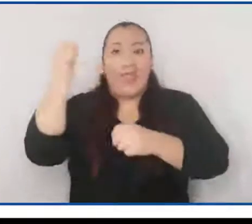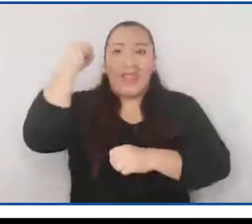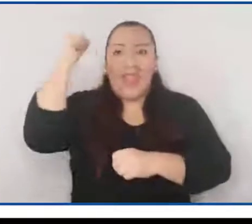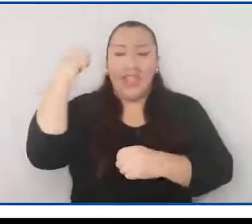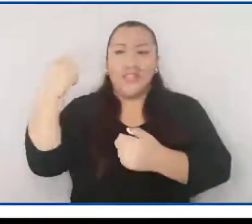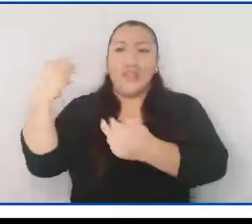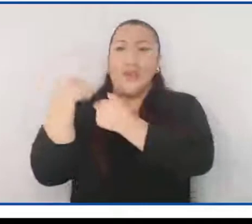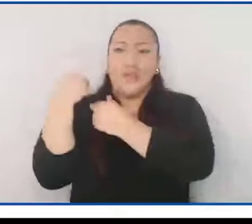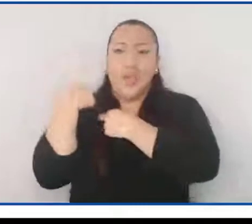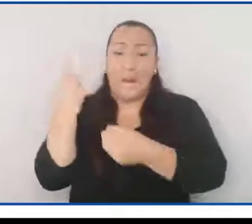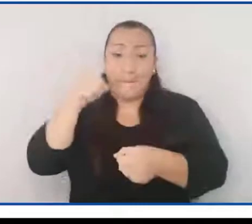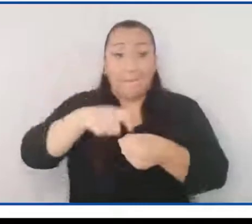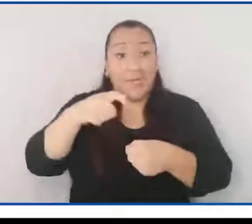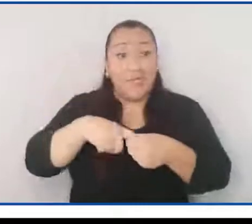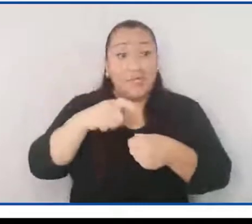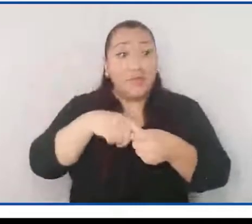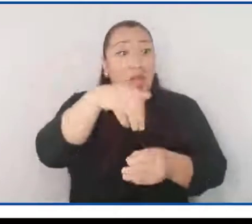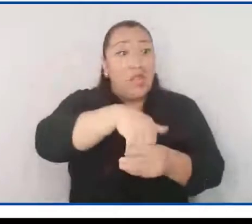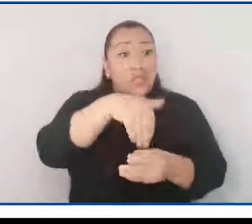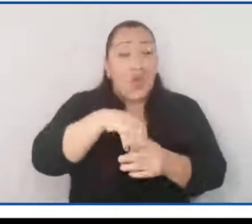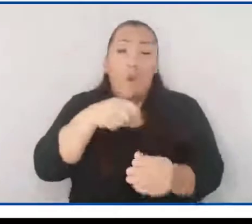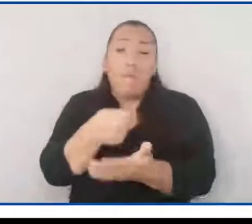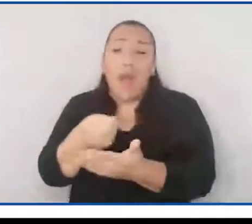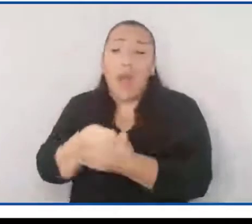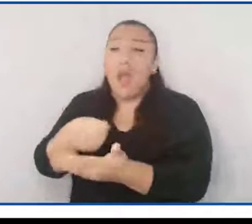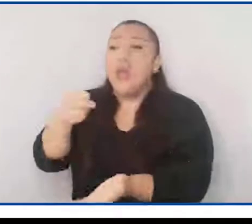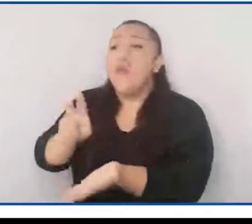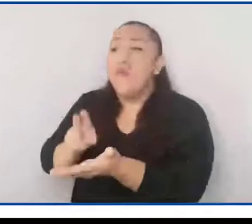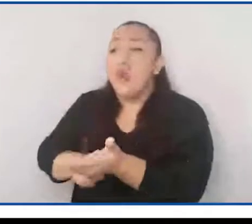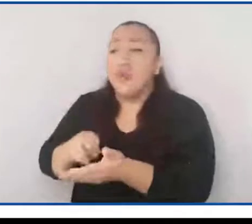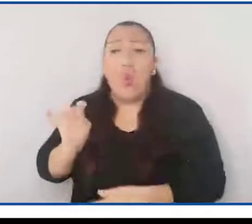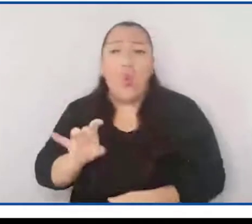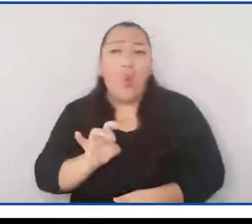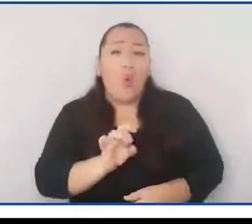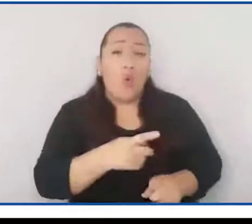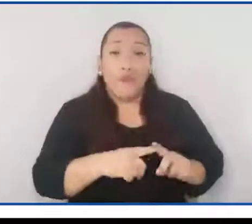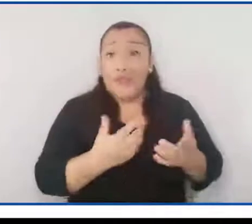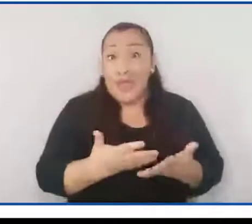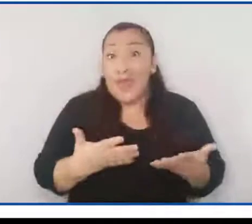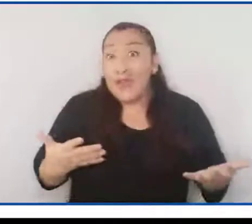participar en las elecciones o pagar impuestos, etc.